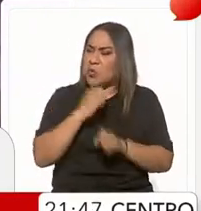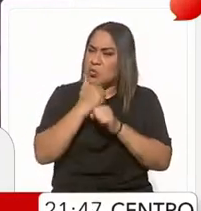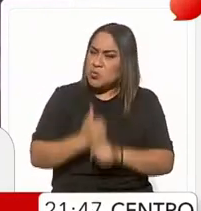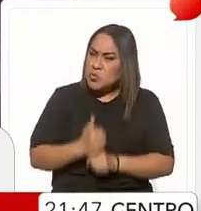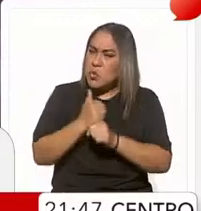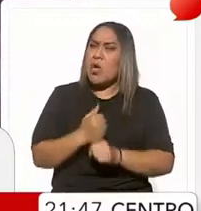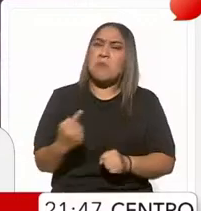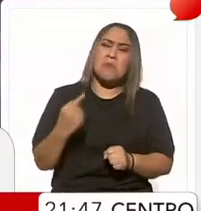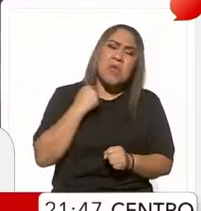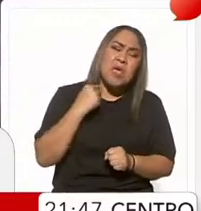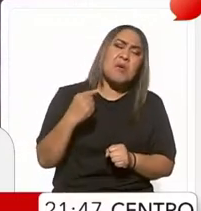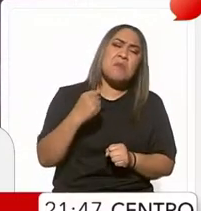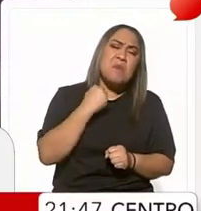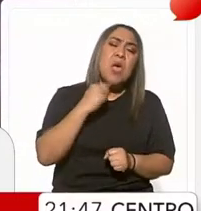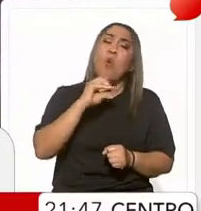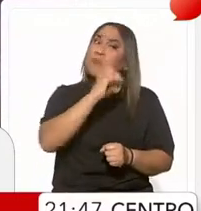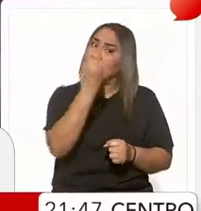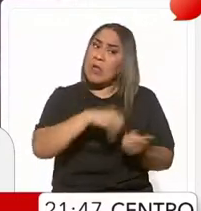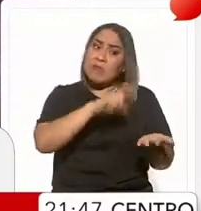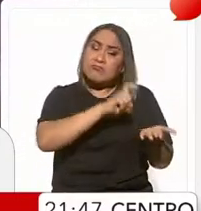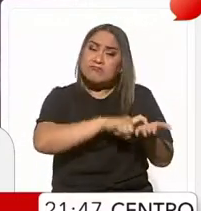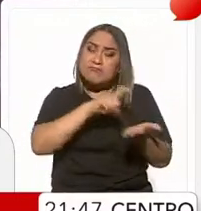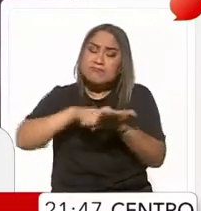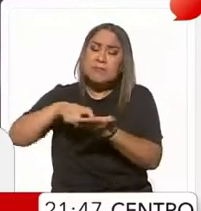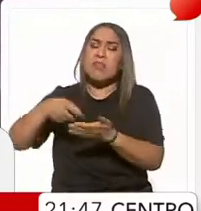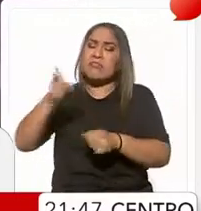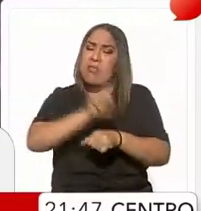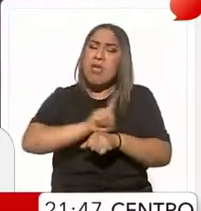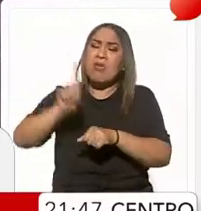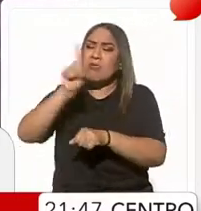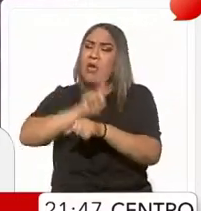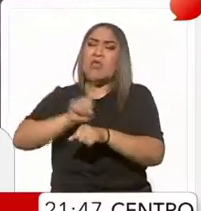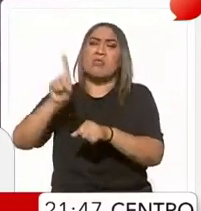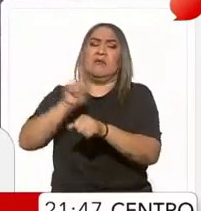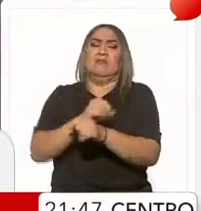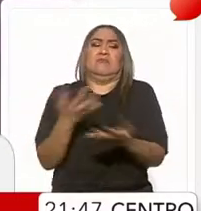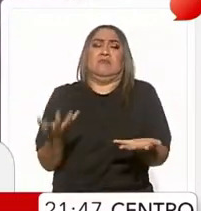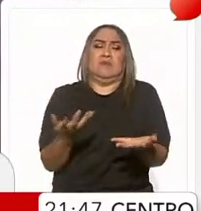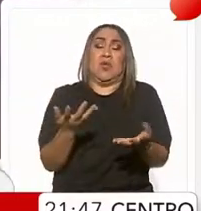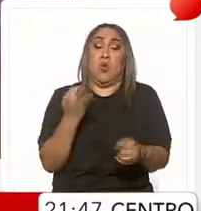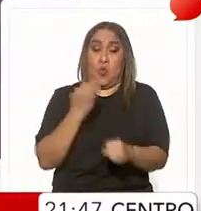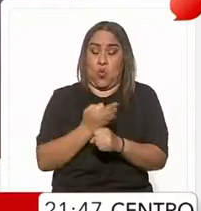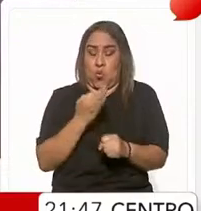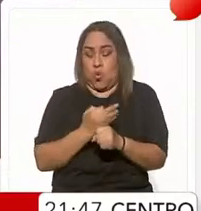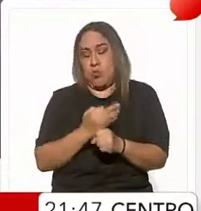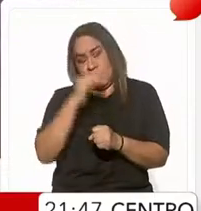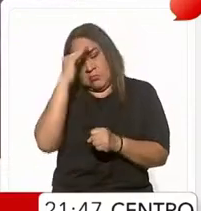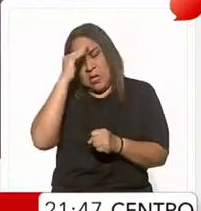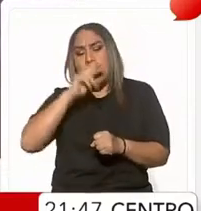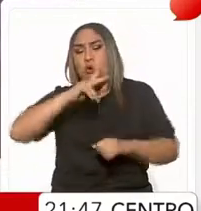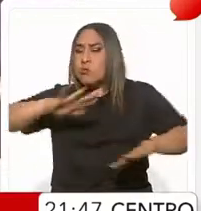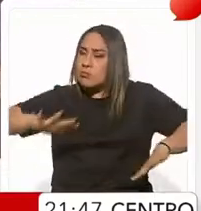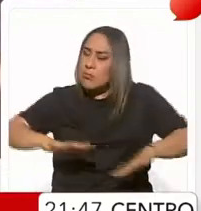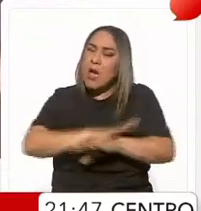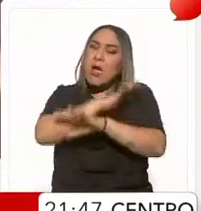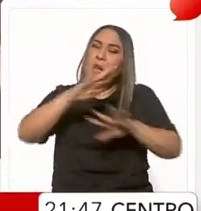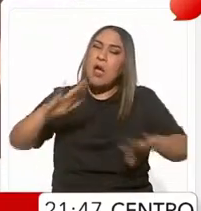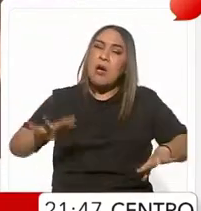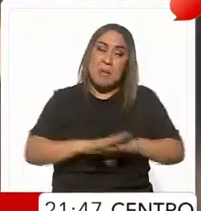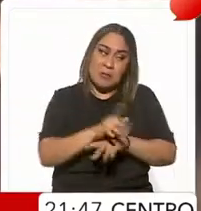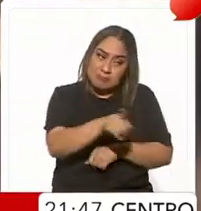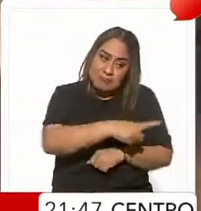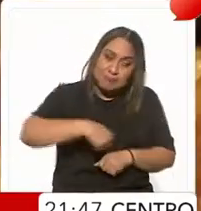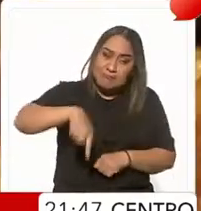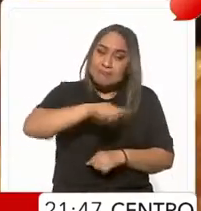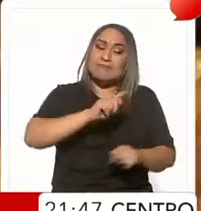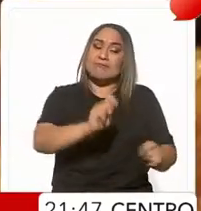asesina y nos extorsiona todos los días. O iniciar el cambio que representamos todos.